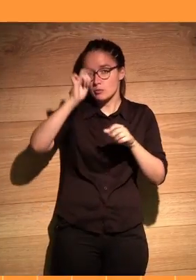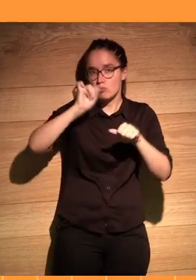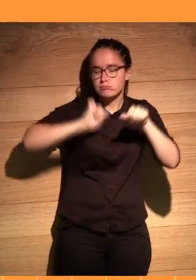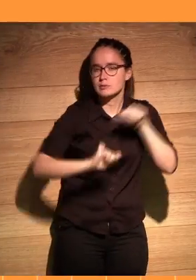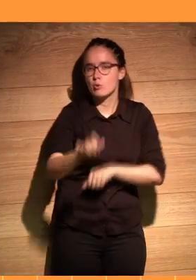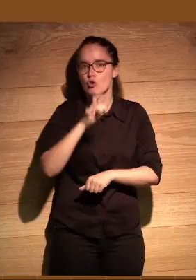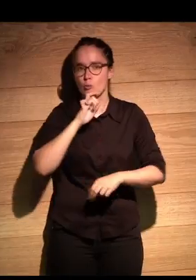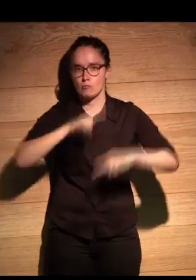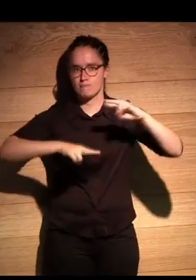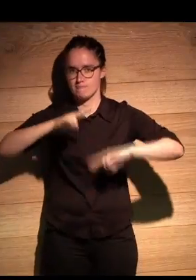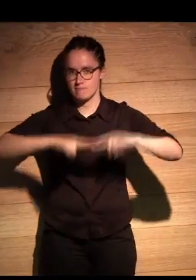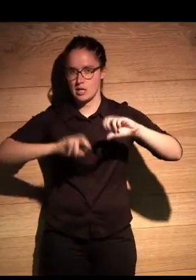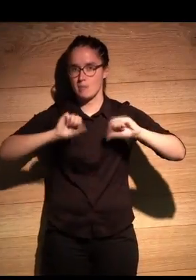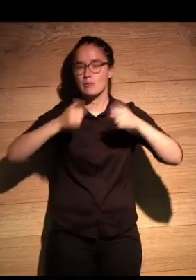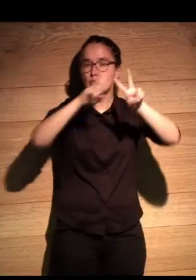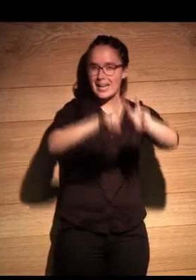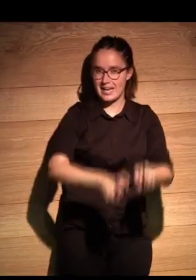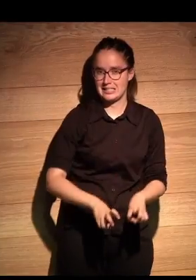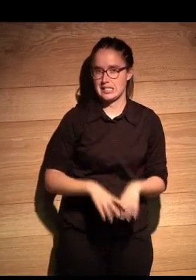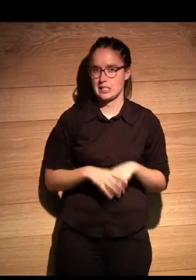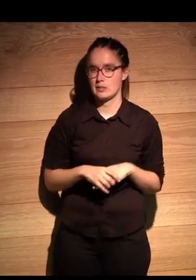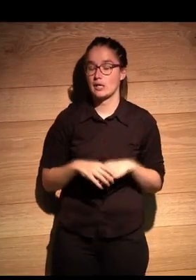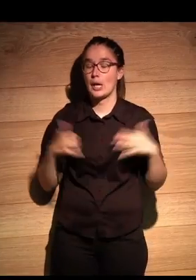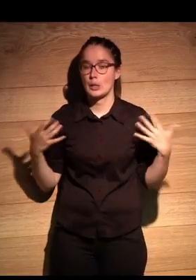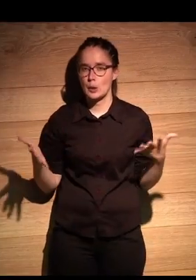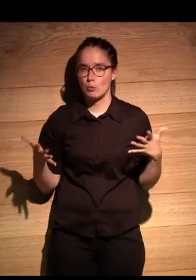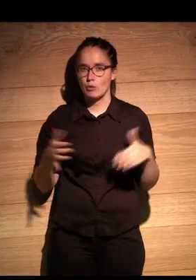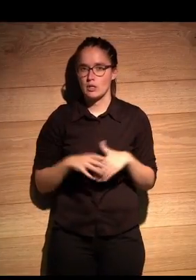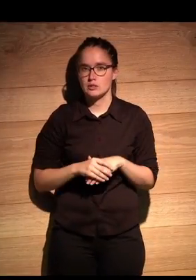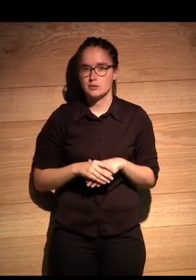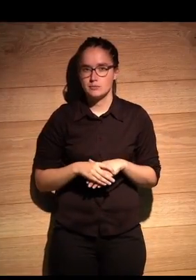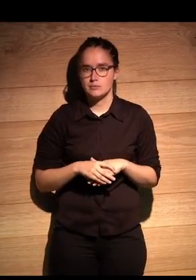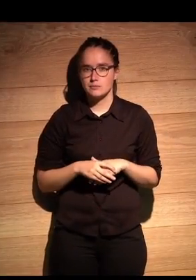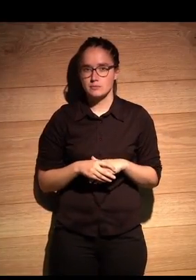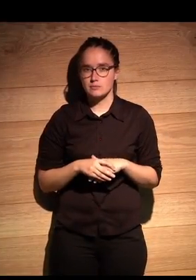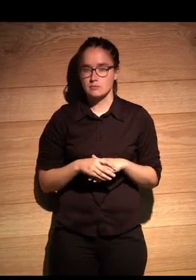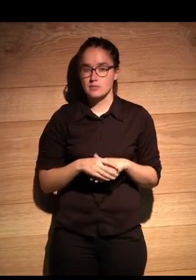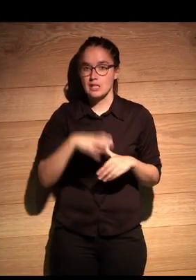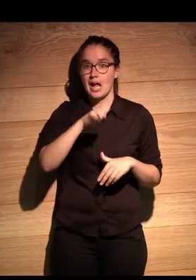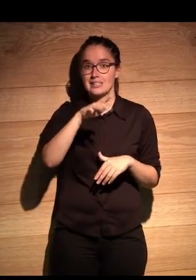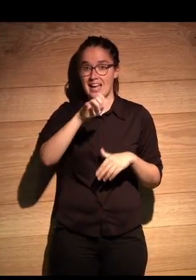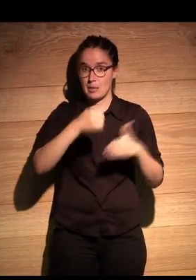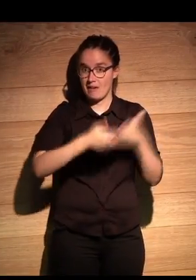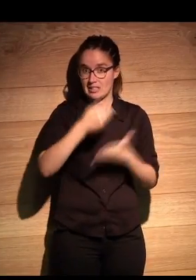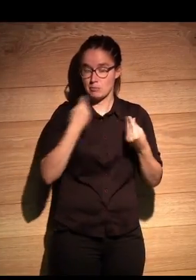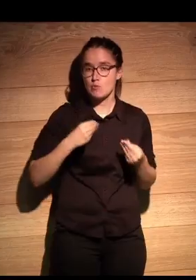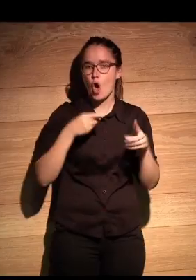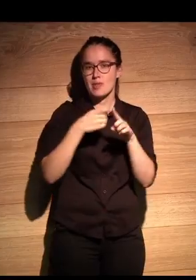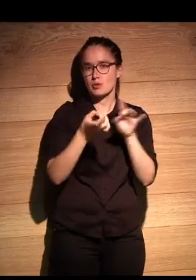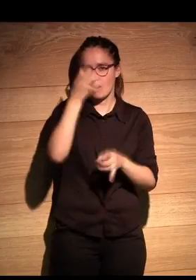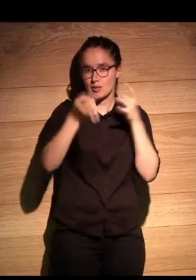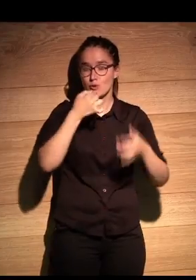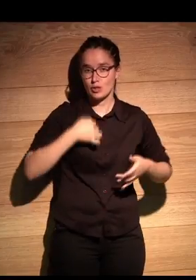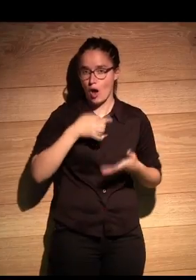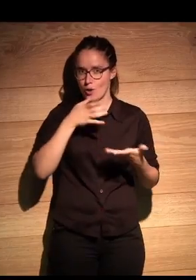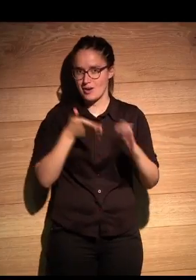y cómo lo vamos construyendo. Partimos del análisis. Entonces, Altair nos vino con unos objetivos creativos que explicará